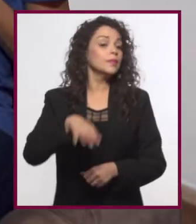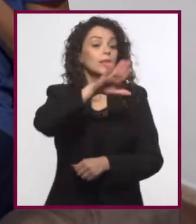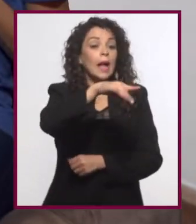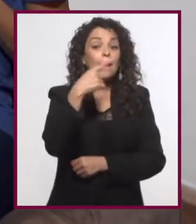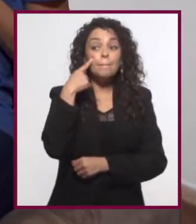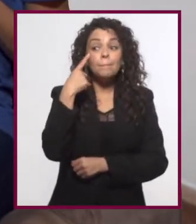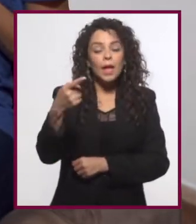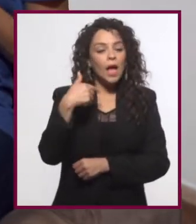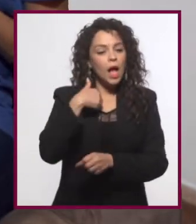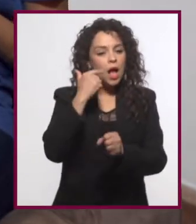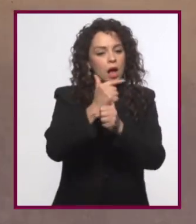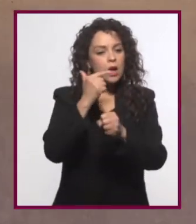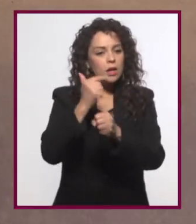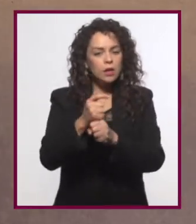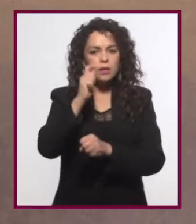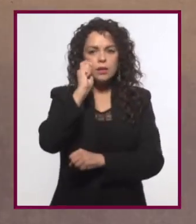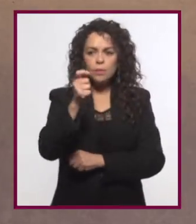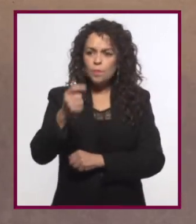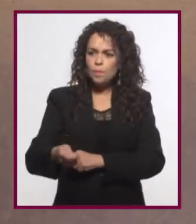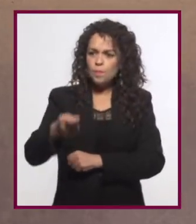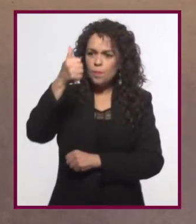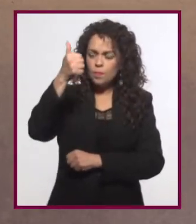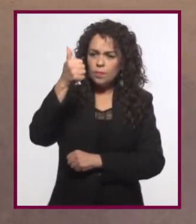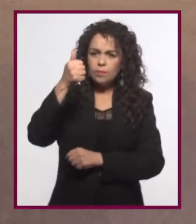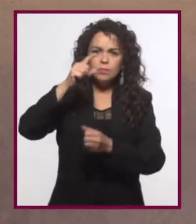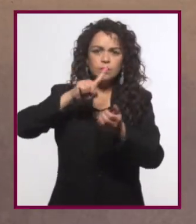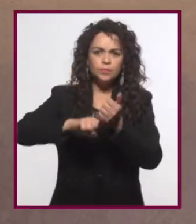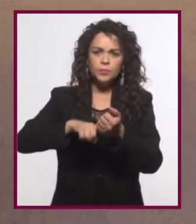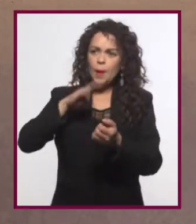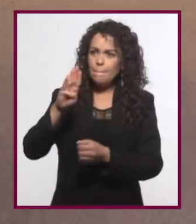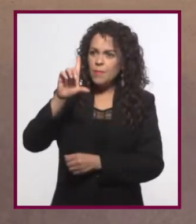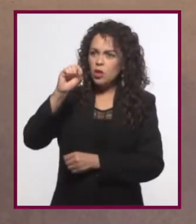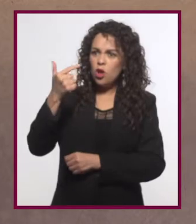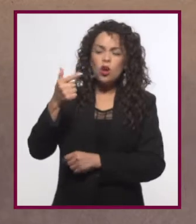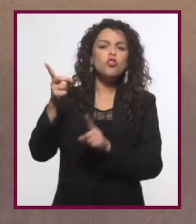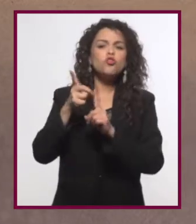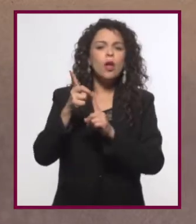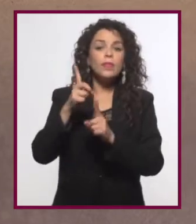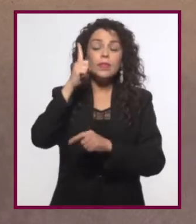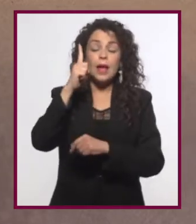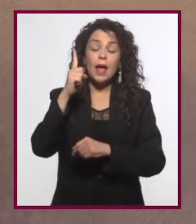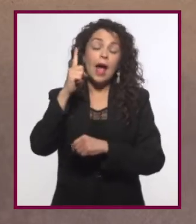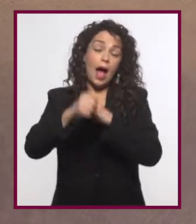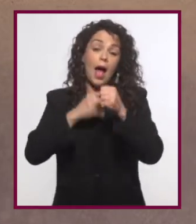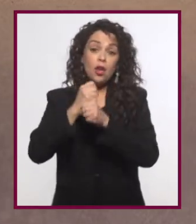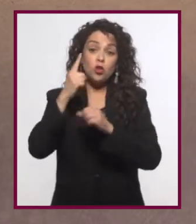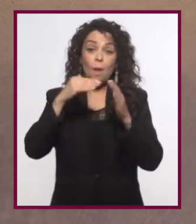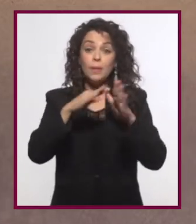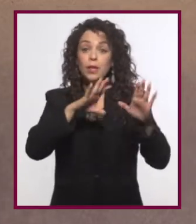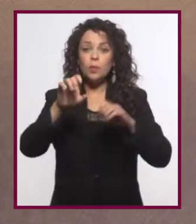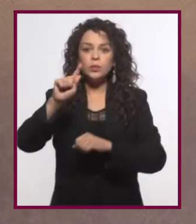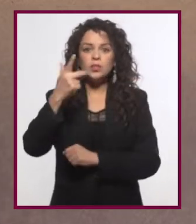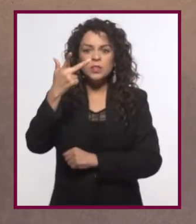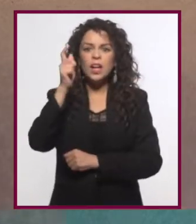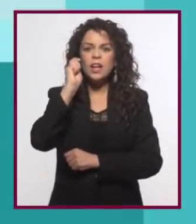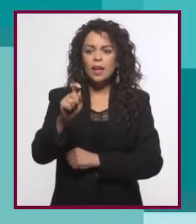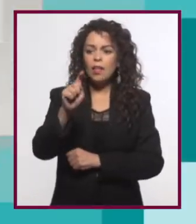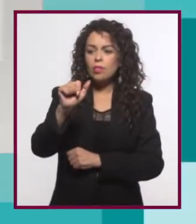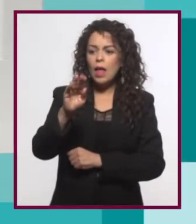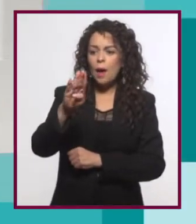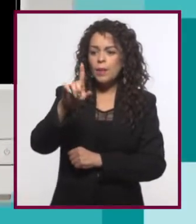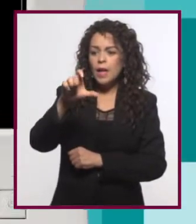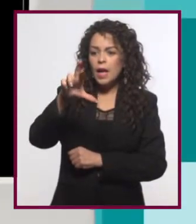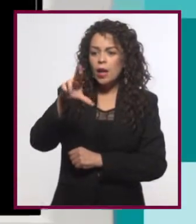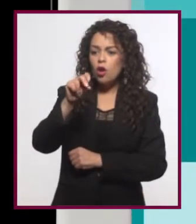Mira, encontré que las primeras interacciones en hilo, como la de los blogs, se dio en 1978 con algo llamado